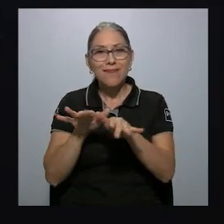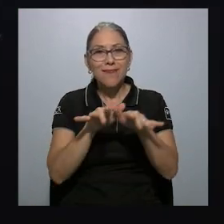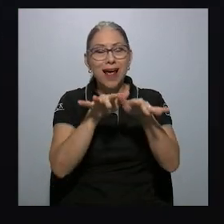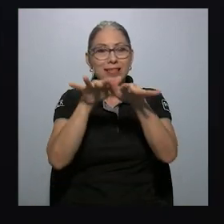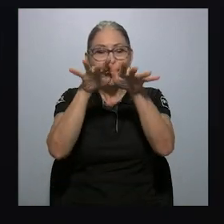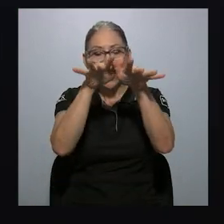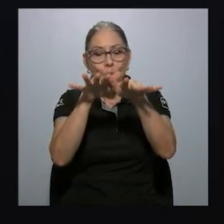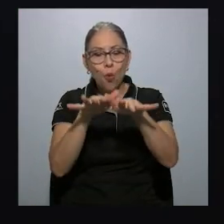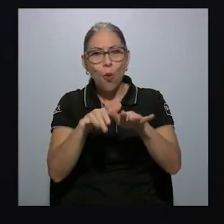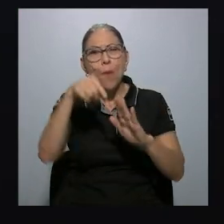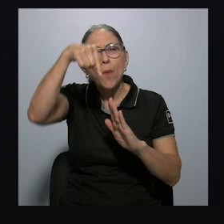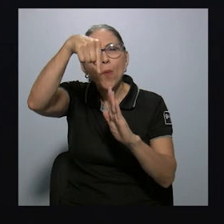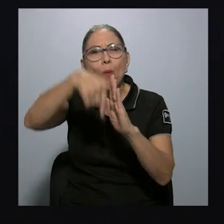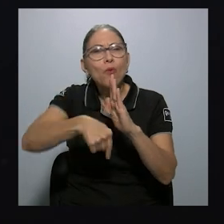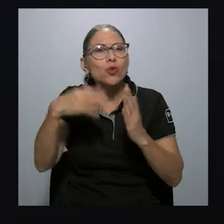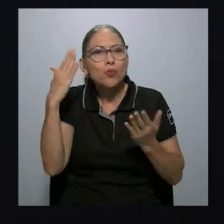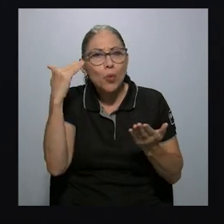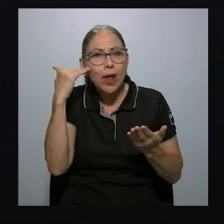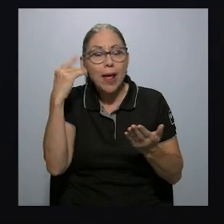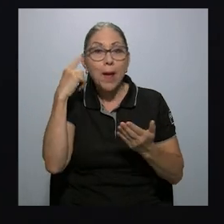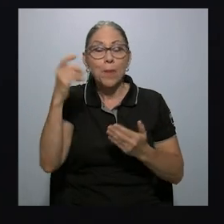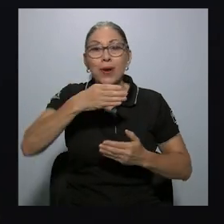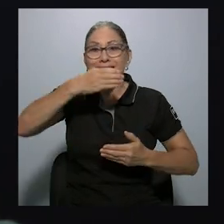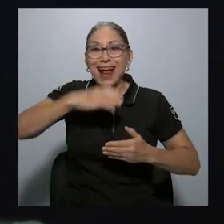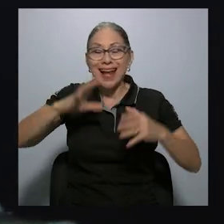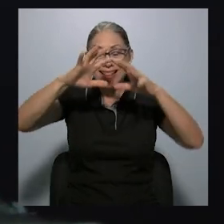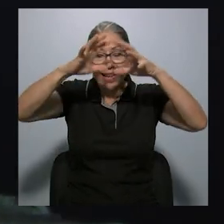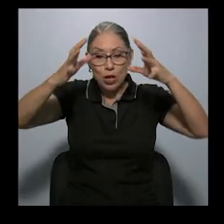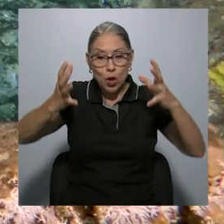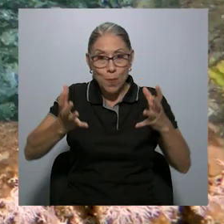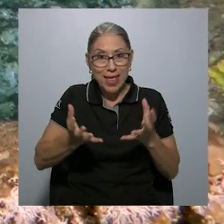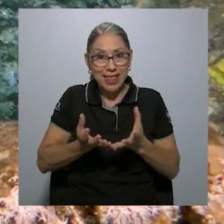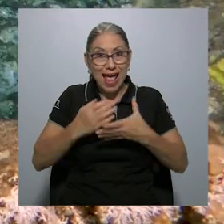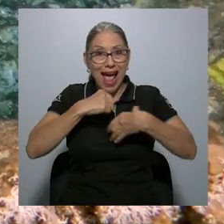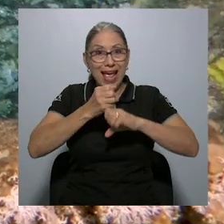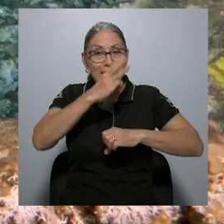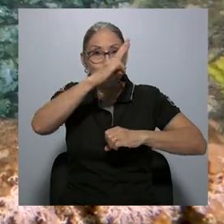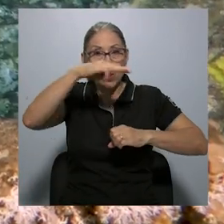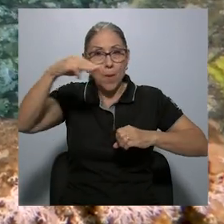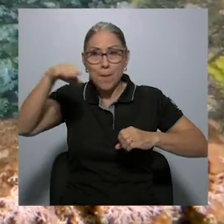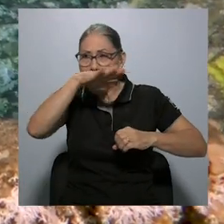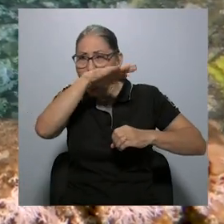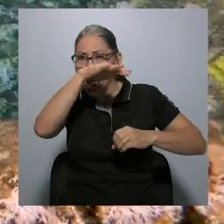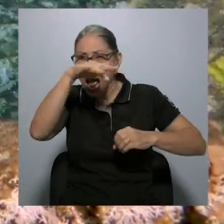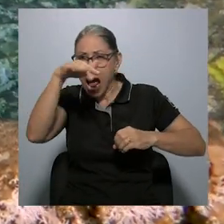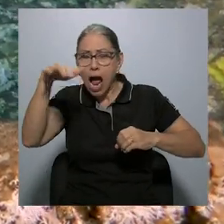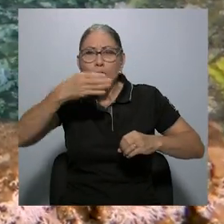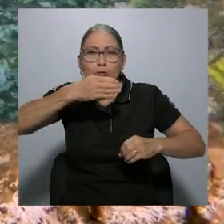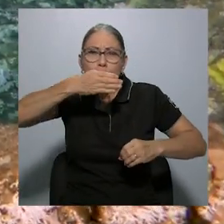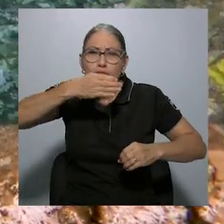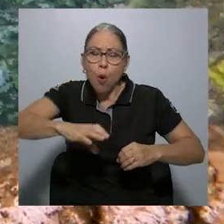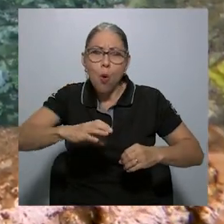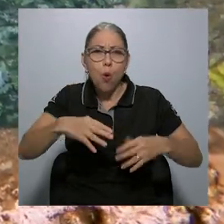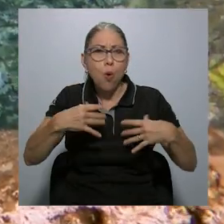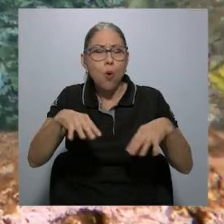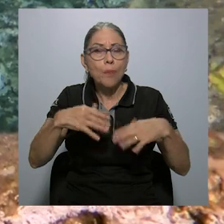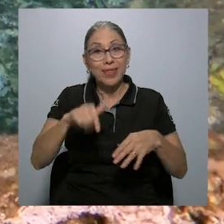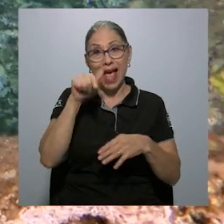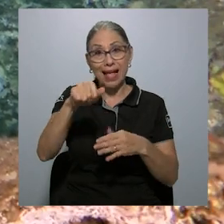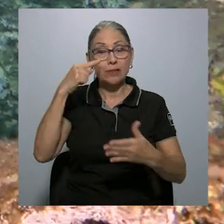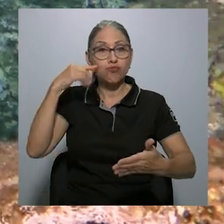profundas debido a que el calentamiento global ha elevado la temperatura de la superficie de los océanos.